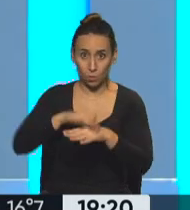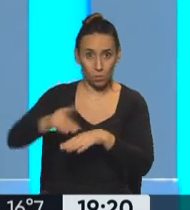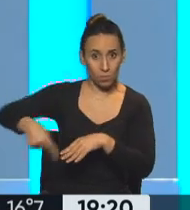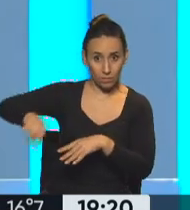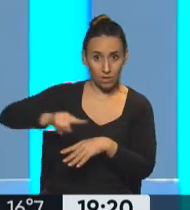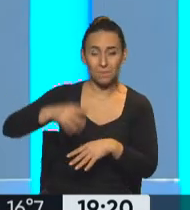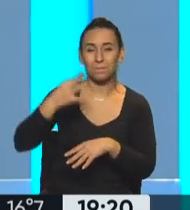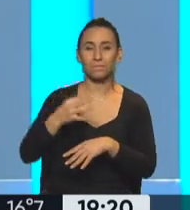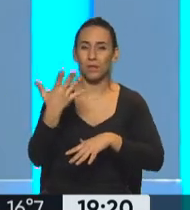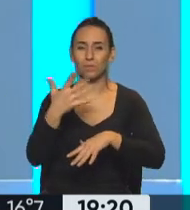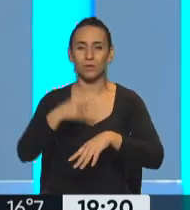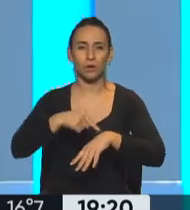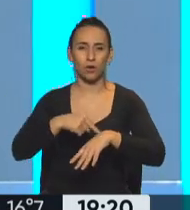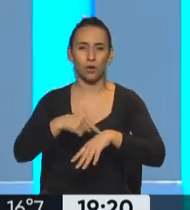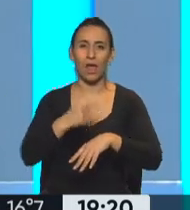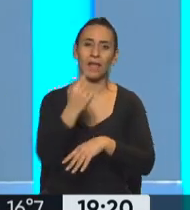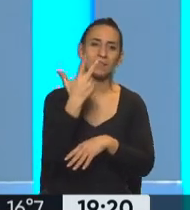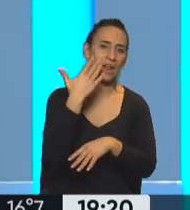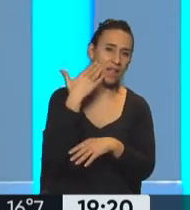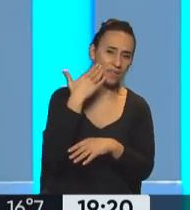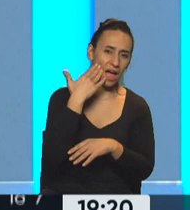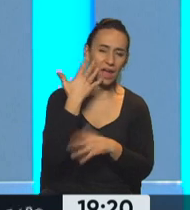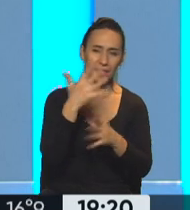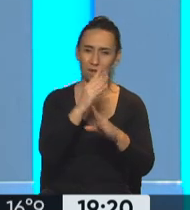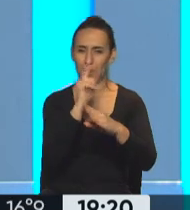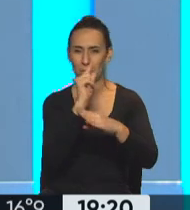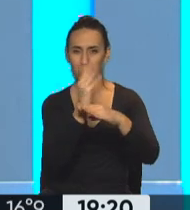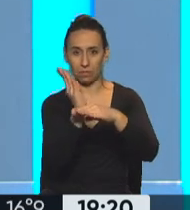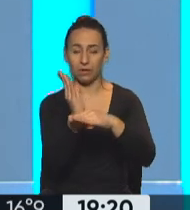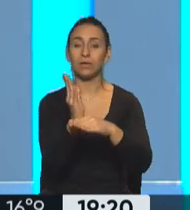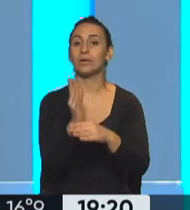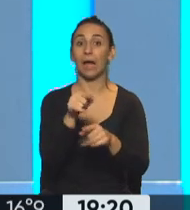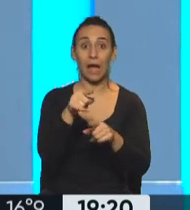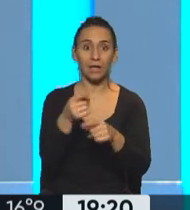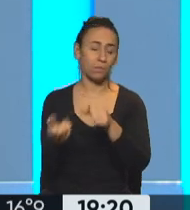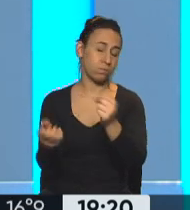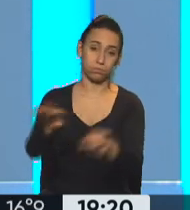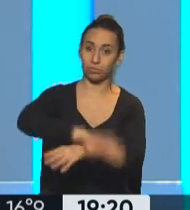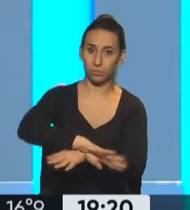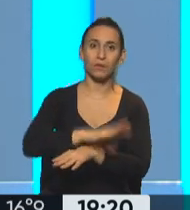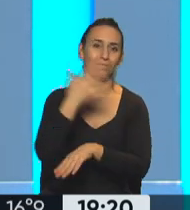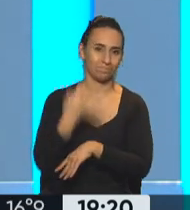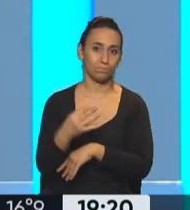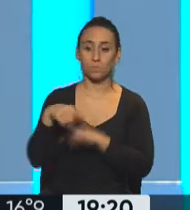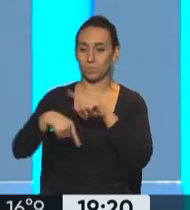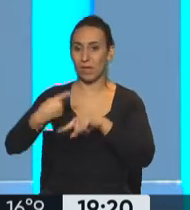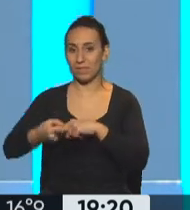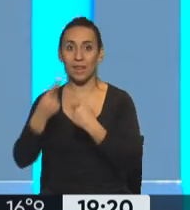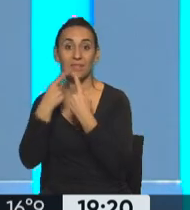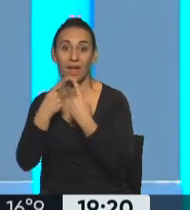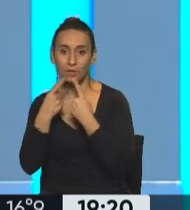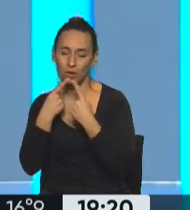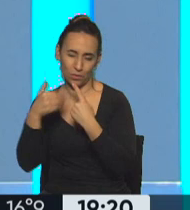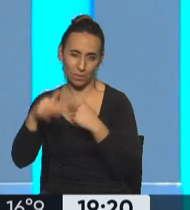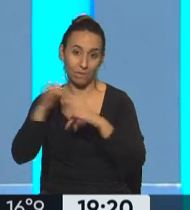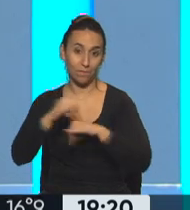minutos después de las 15 después de las 3 de la tarde ese fue el horario mañana seguramente va a haber más información porque mañana es la indagatoria todo parece indicar que los